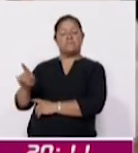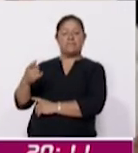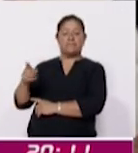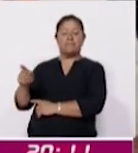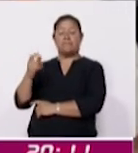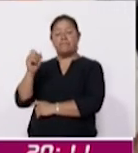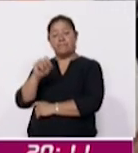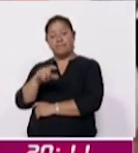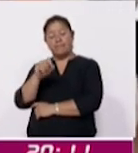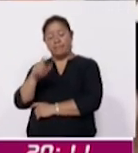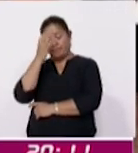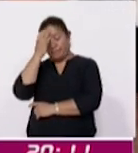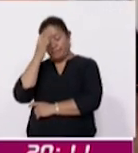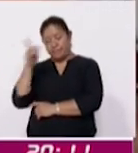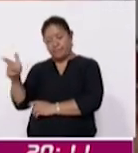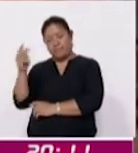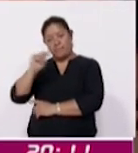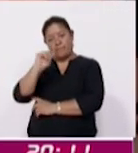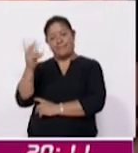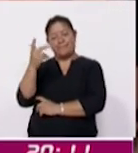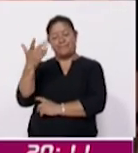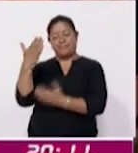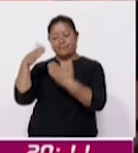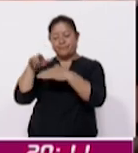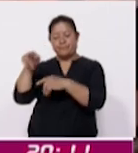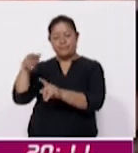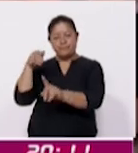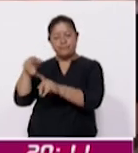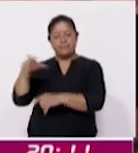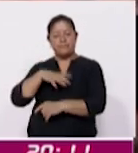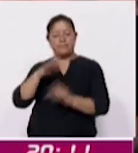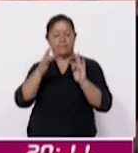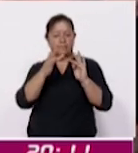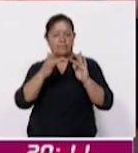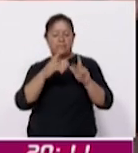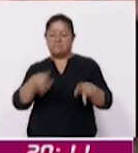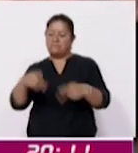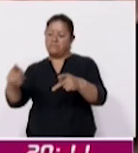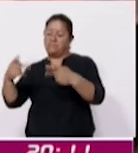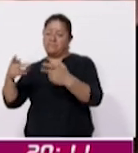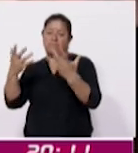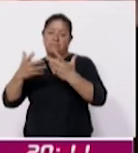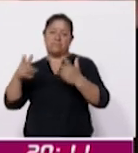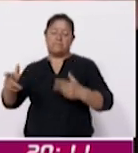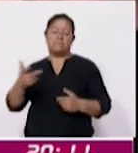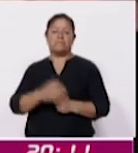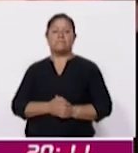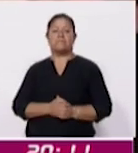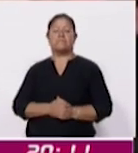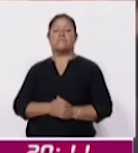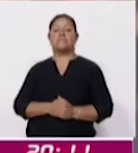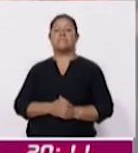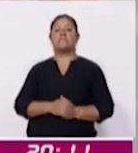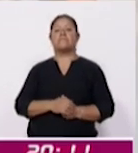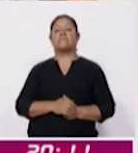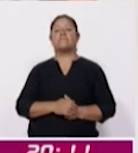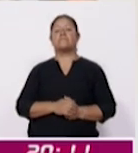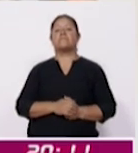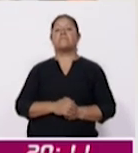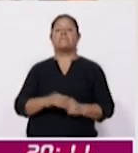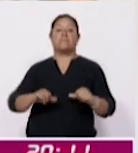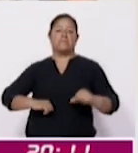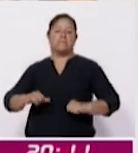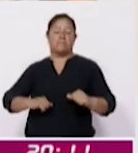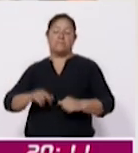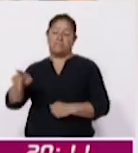conocieron la parte técnica relacionada con la generación de contactos, ventas y la realización de un show. Los participantes destacaron que